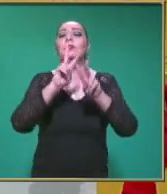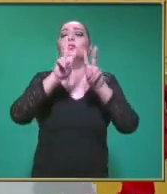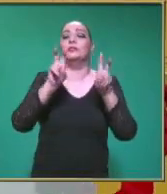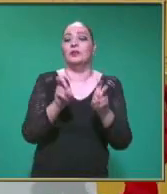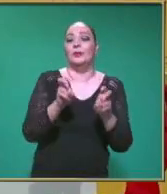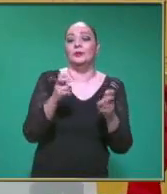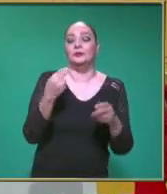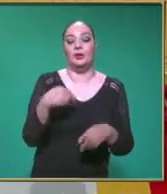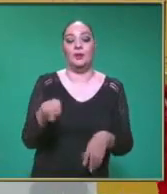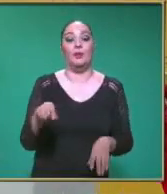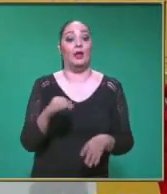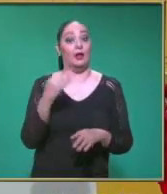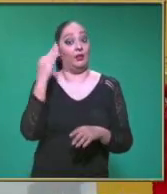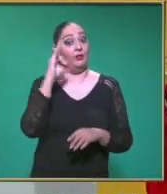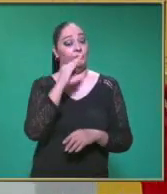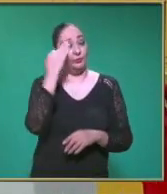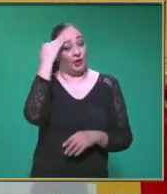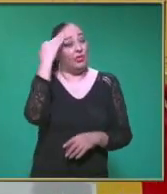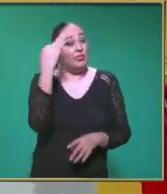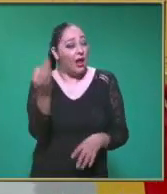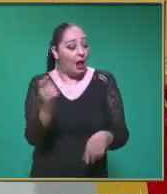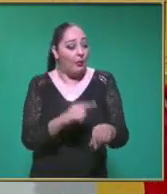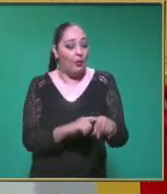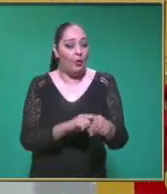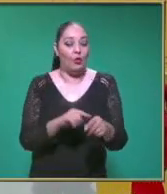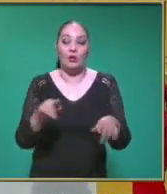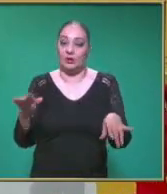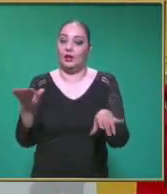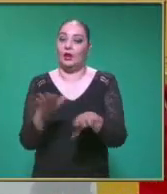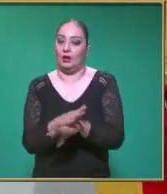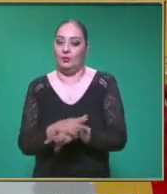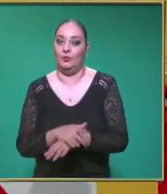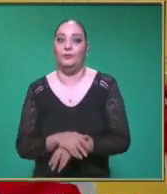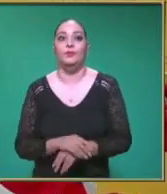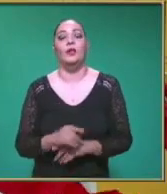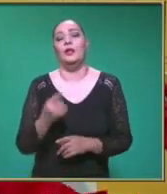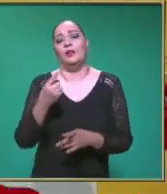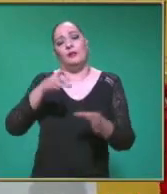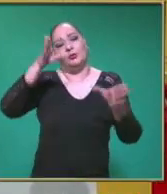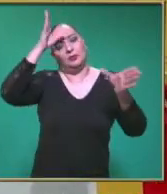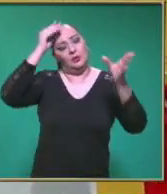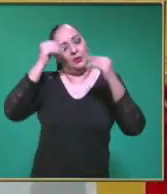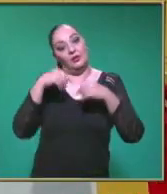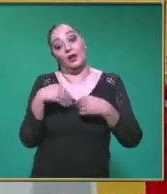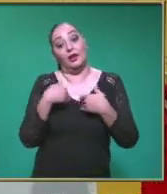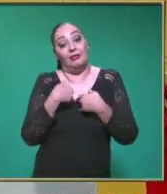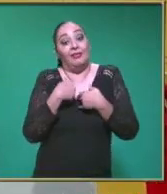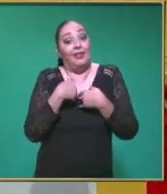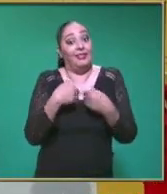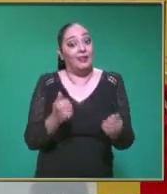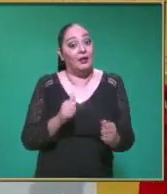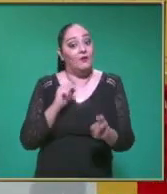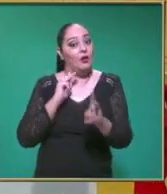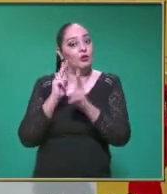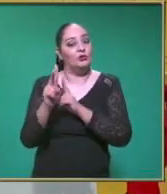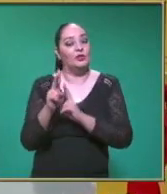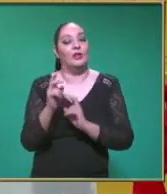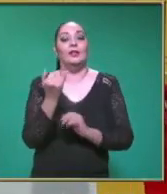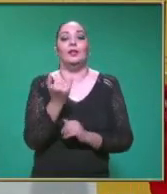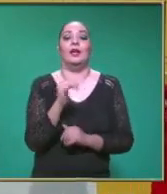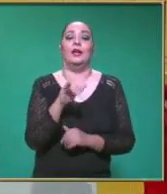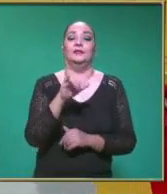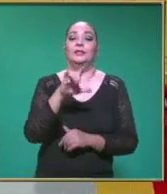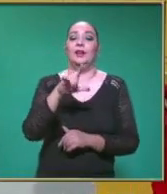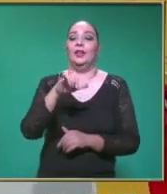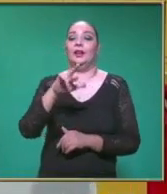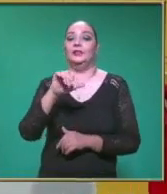tiempo y cambio Y nuestro aprendizaje esperado es Comprende los conceptos de velocidad y aceleración Ahí ya tenemos